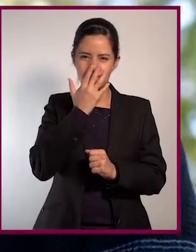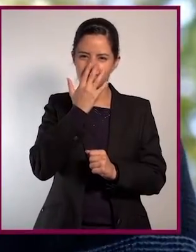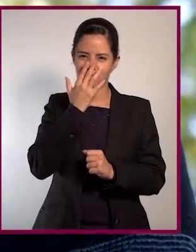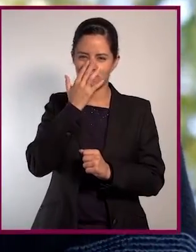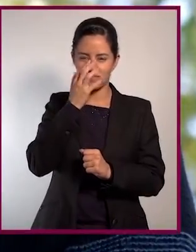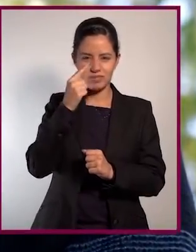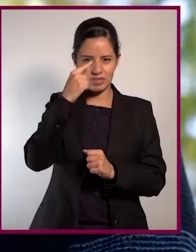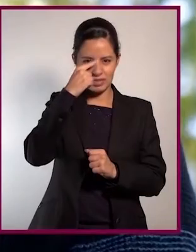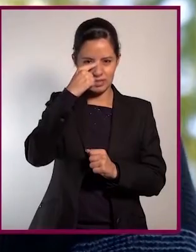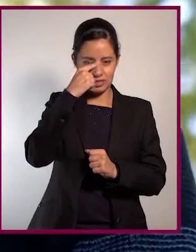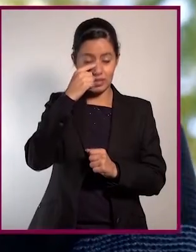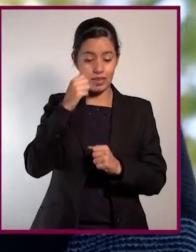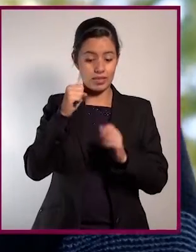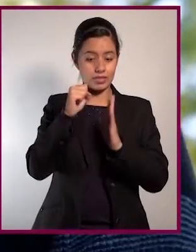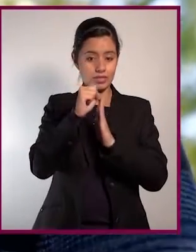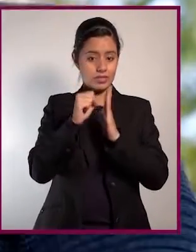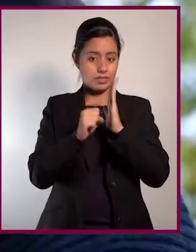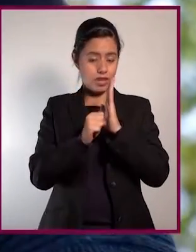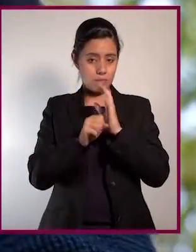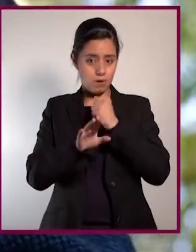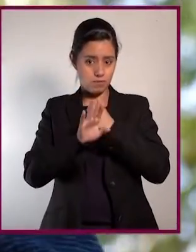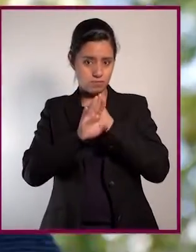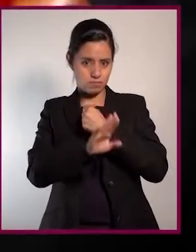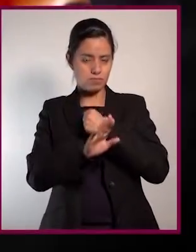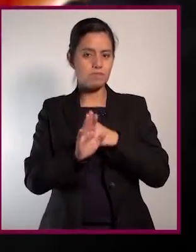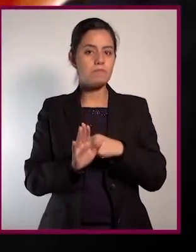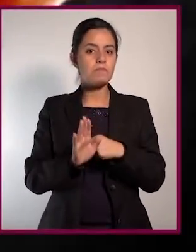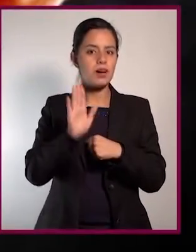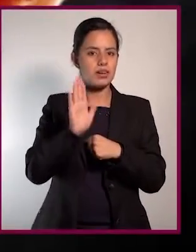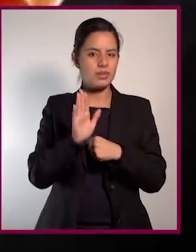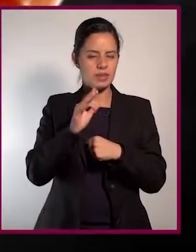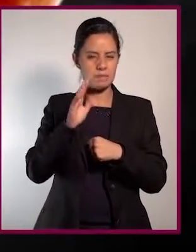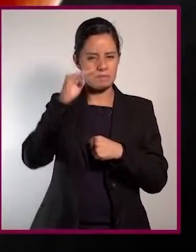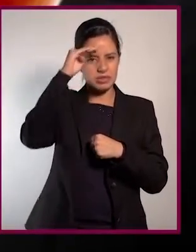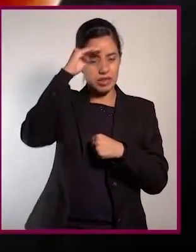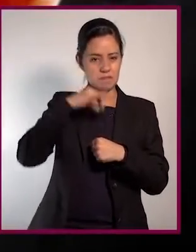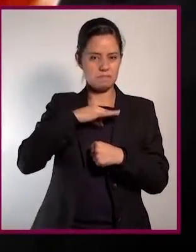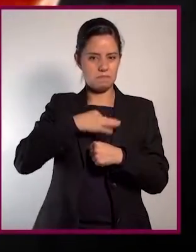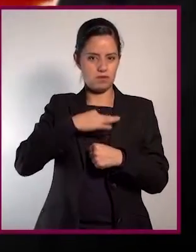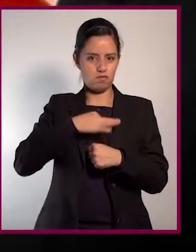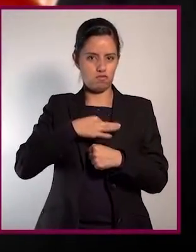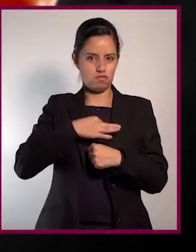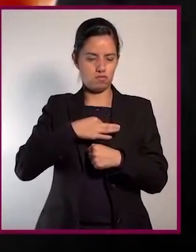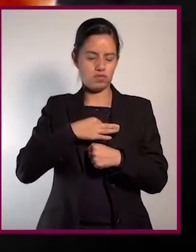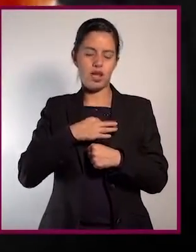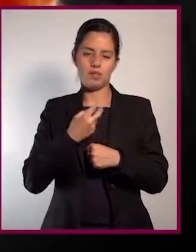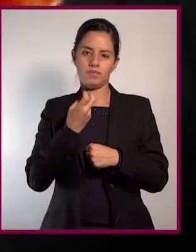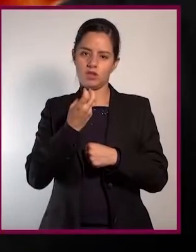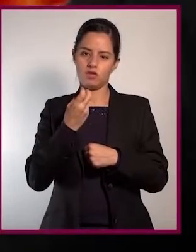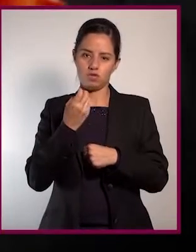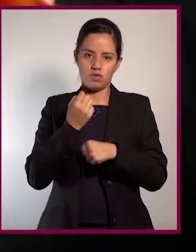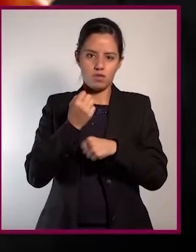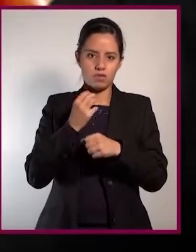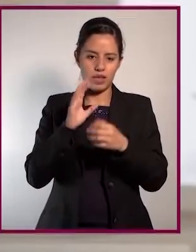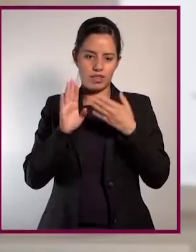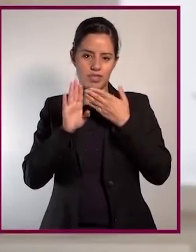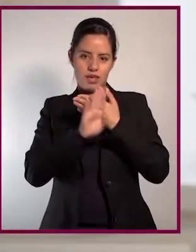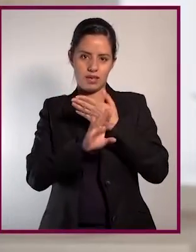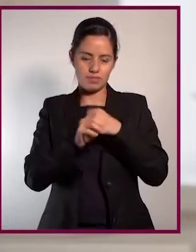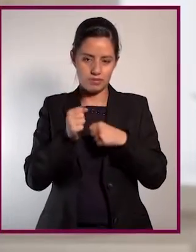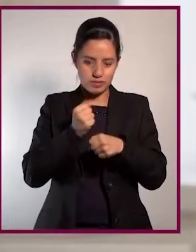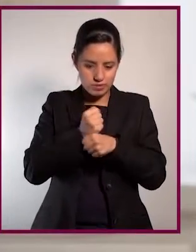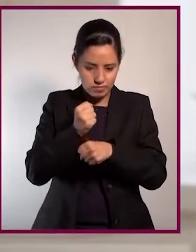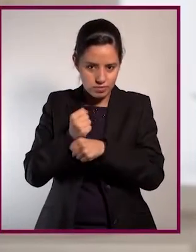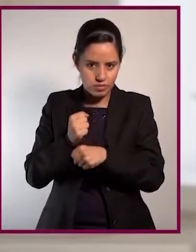entra en las mucosas de la nariz y el sistema inmune confunde al polen con bacterias. Las esporas del